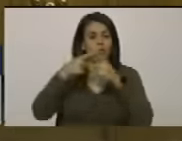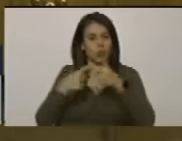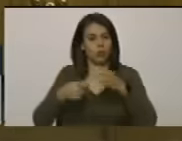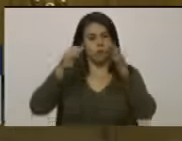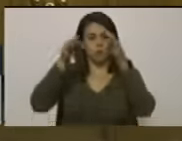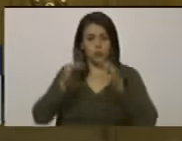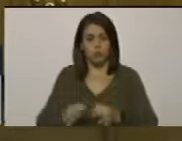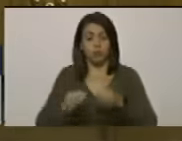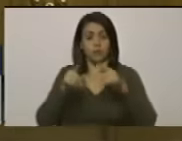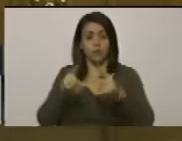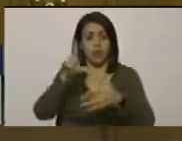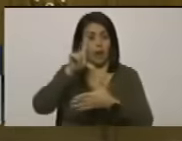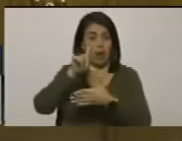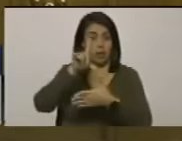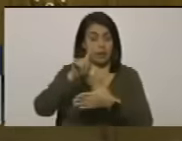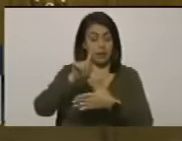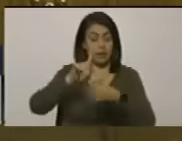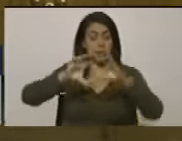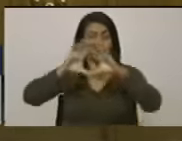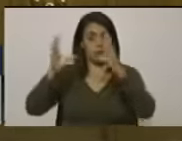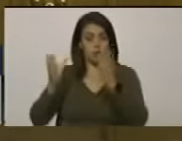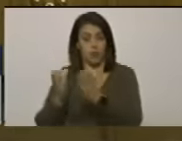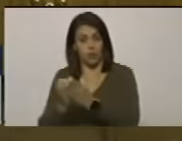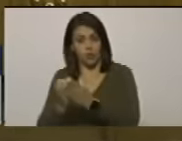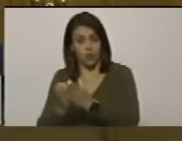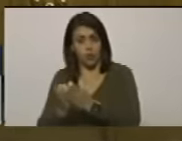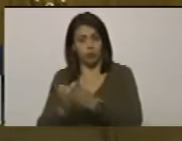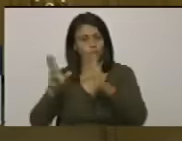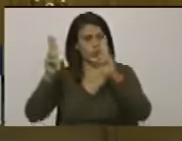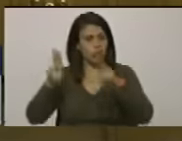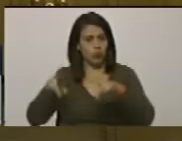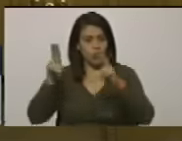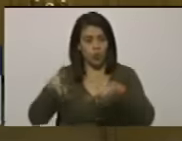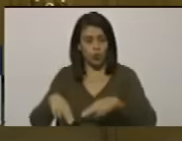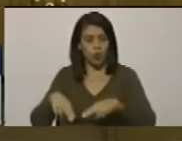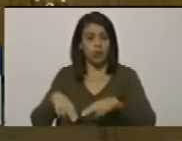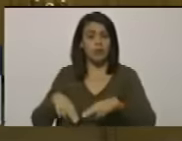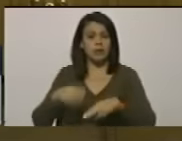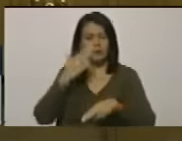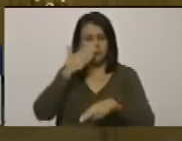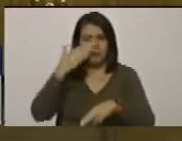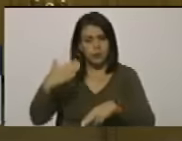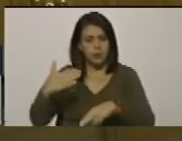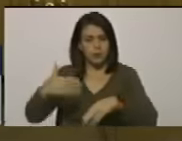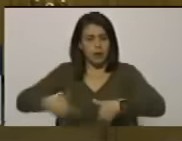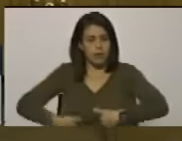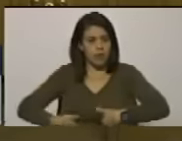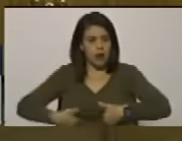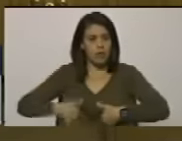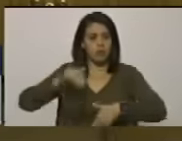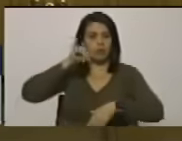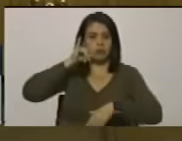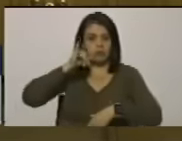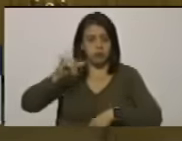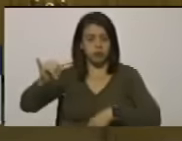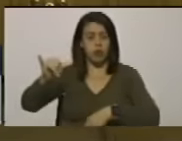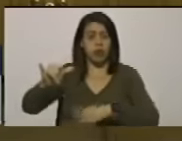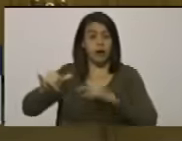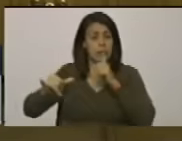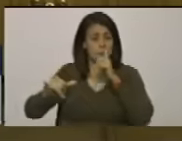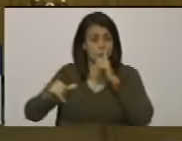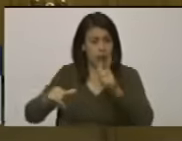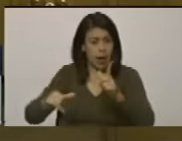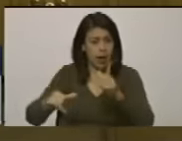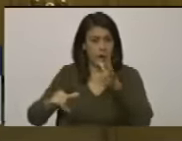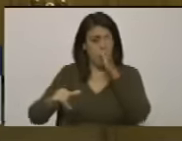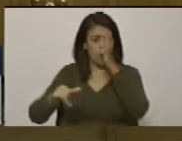justas en Latinoamérica y el mundo quien jamás escatimó esfuerzo para denunciar el oprobio y